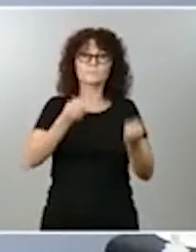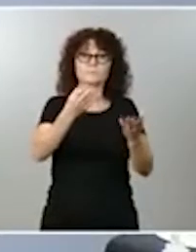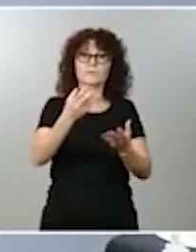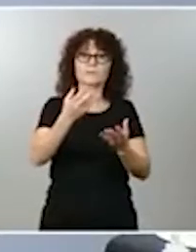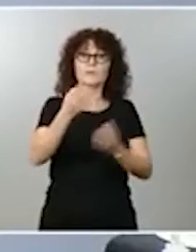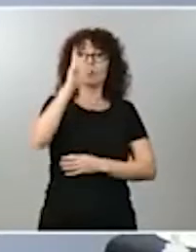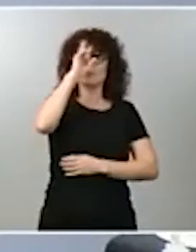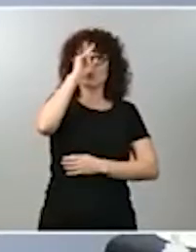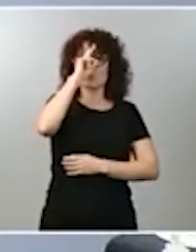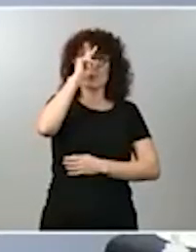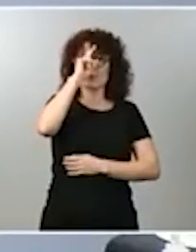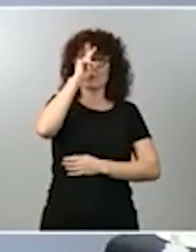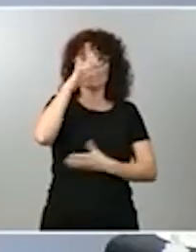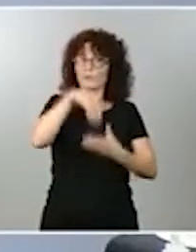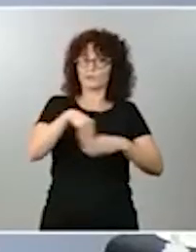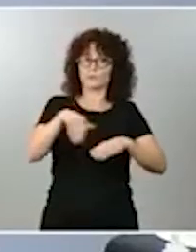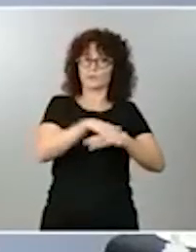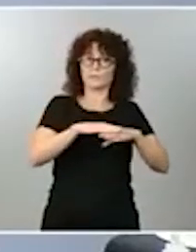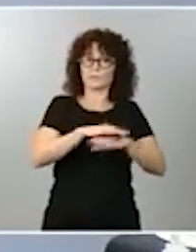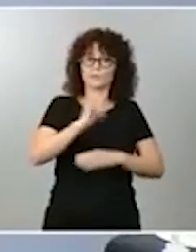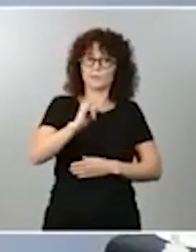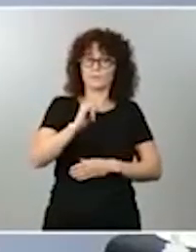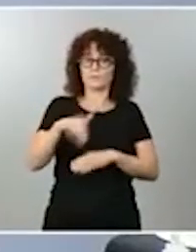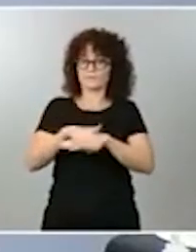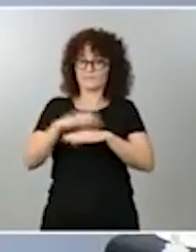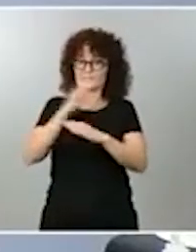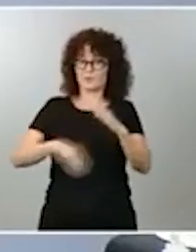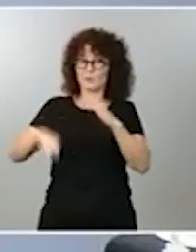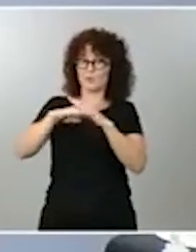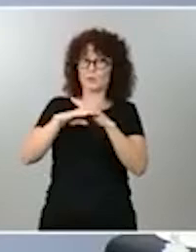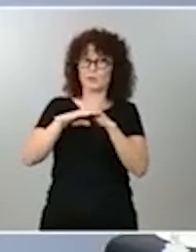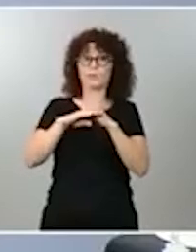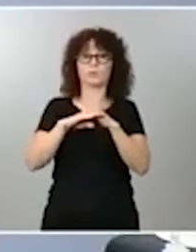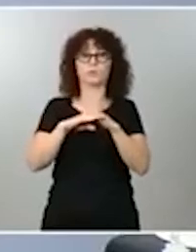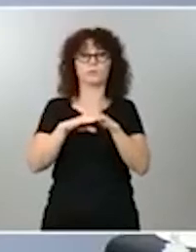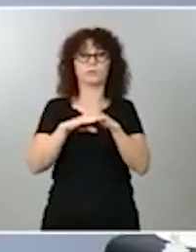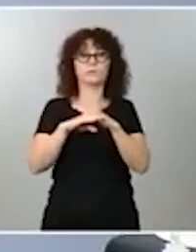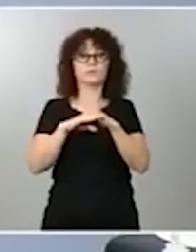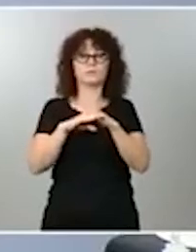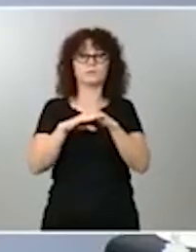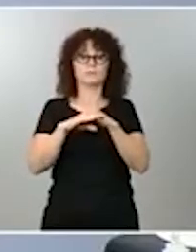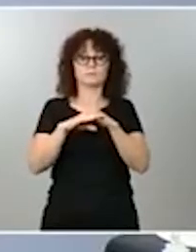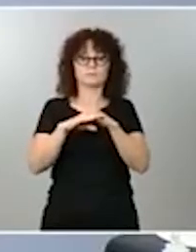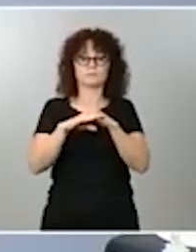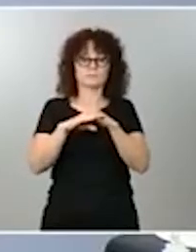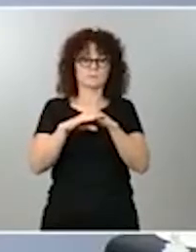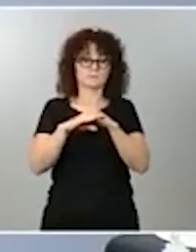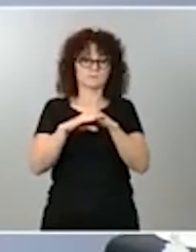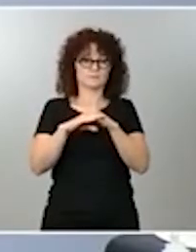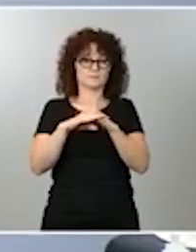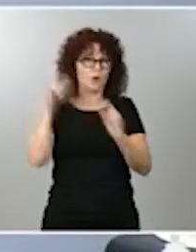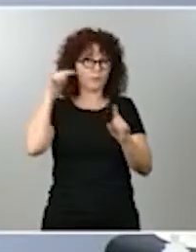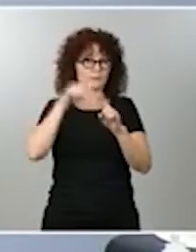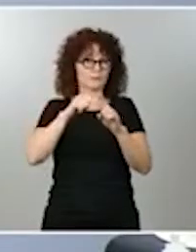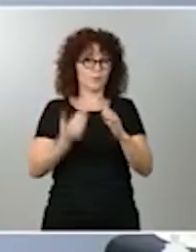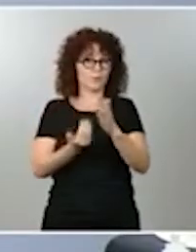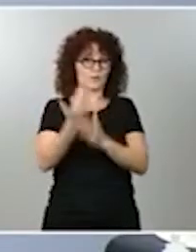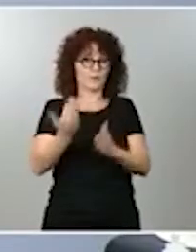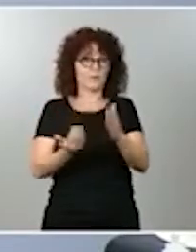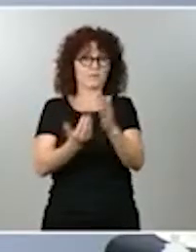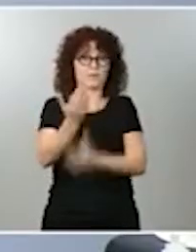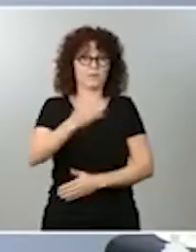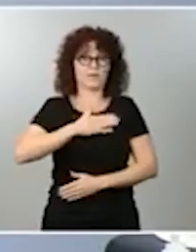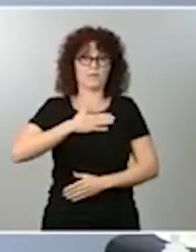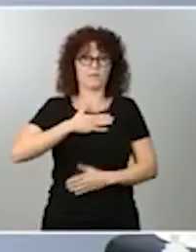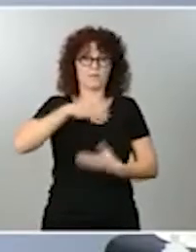y que para el Ministerio de Igualdad es el sentido de su día a día y de su trabajo. Y es la profunda preocupación que tenemos por